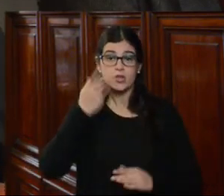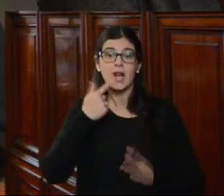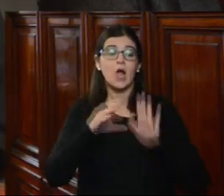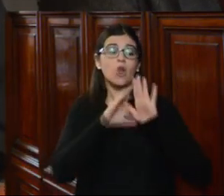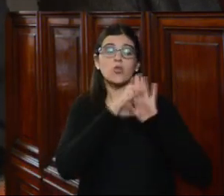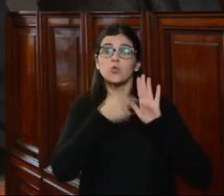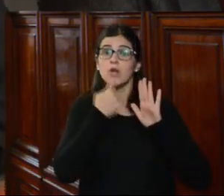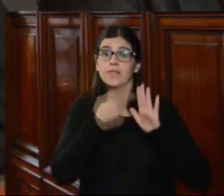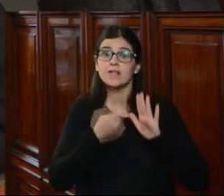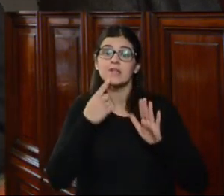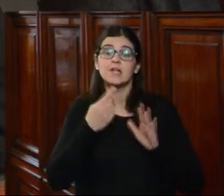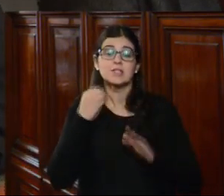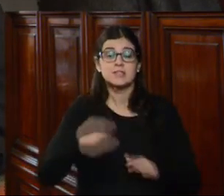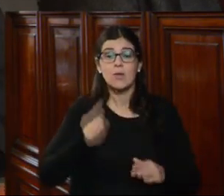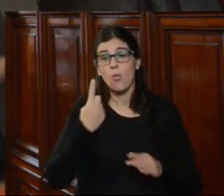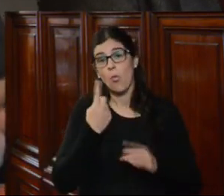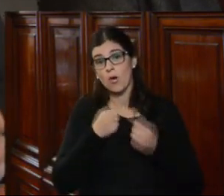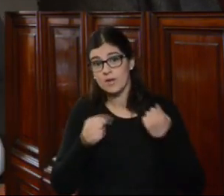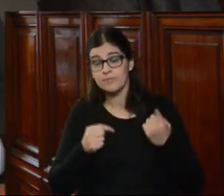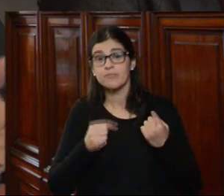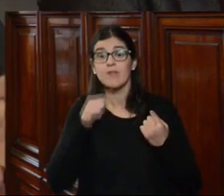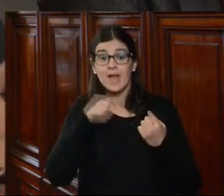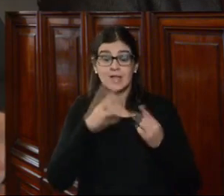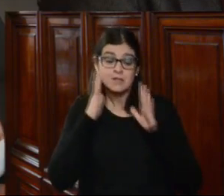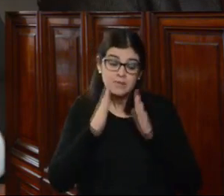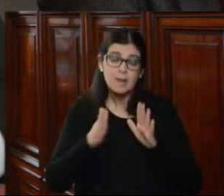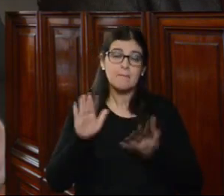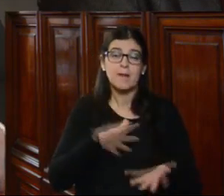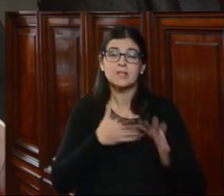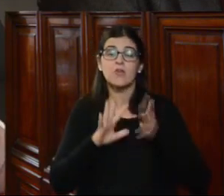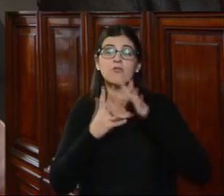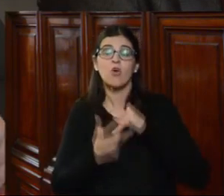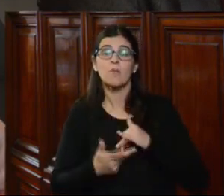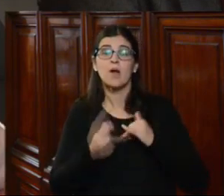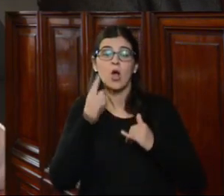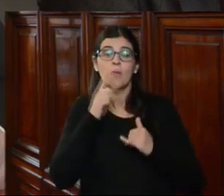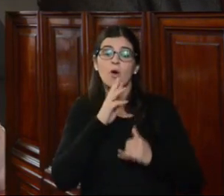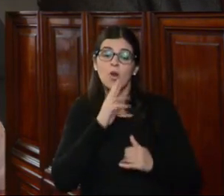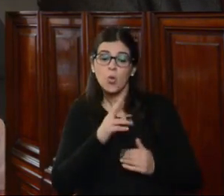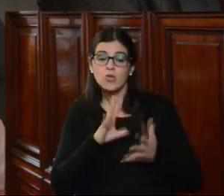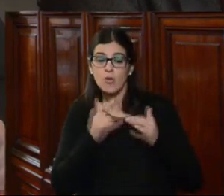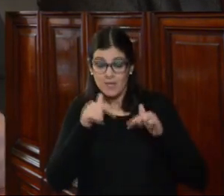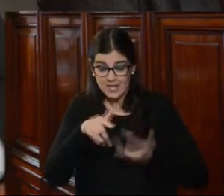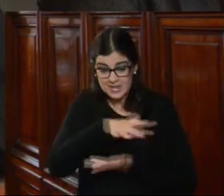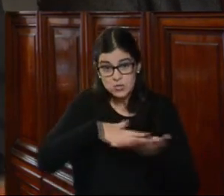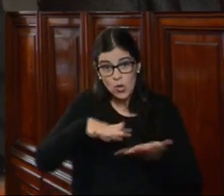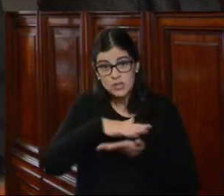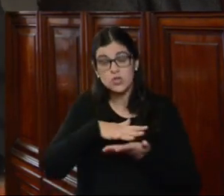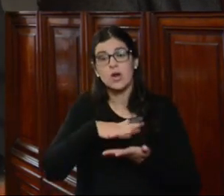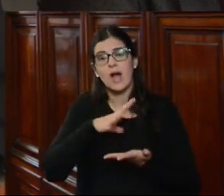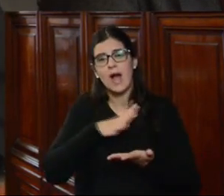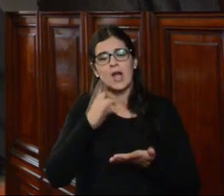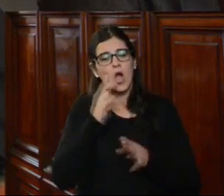la Constitución con excepción de la Vias Corpus. Es en realidad similar a la forma como recursos o acciones de este tipo están